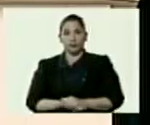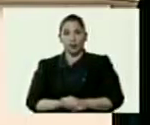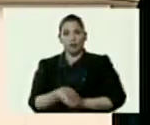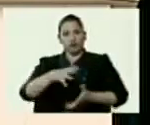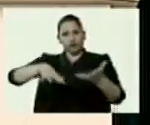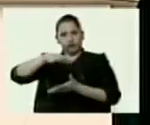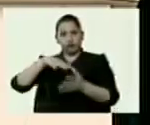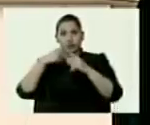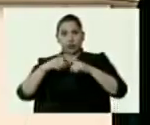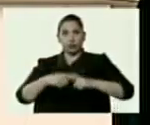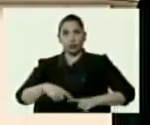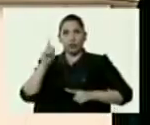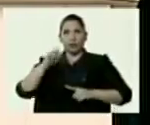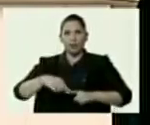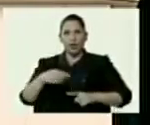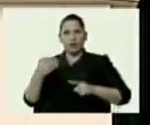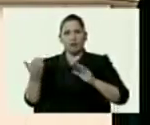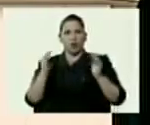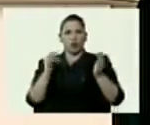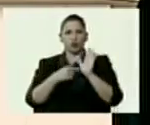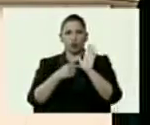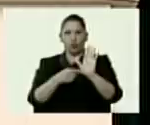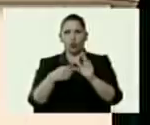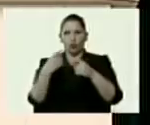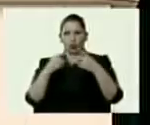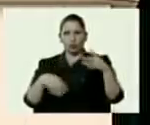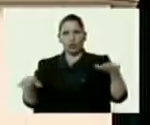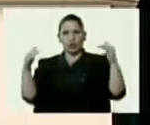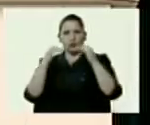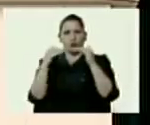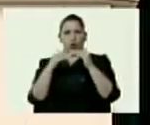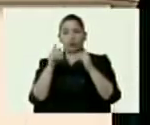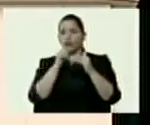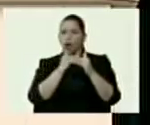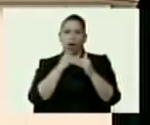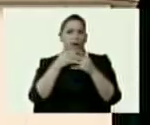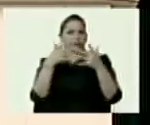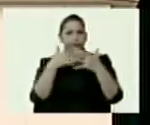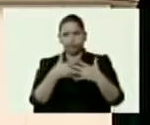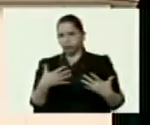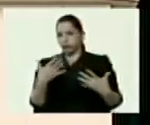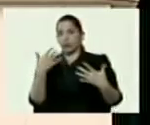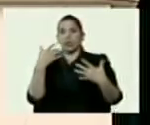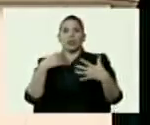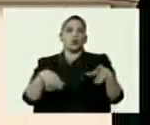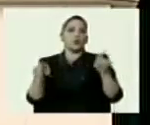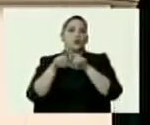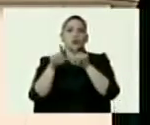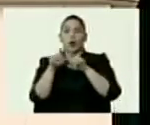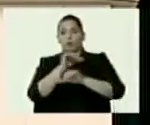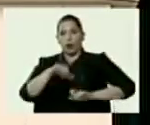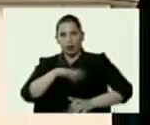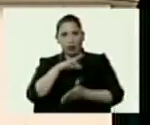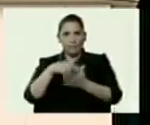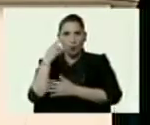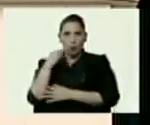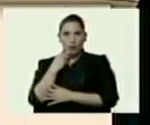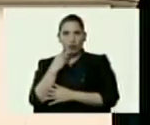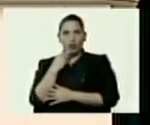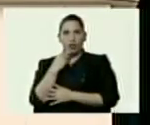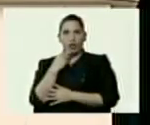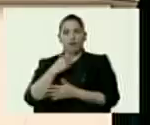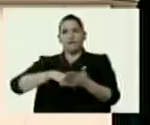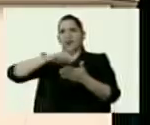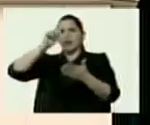cuando mostró cosas parecidas a que estamos mostrando hoy, que no eran radiogramas realmente de la Fuerza Armada Nacional Bolivariana, ponen a